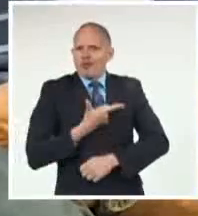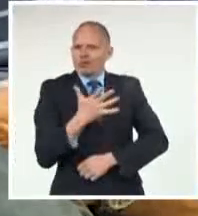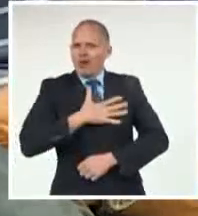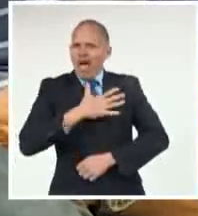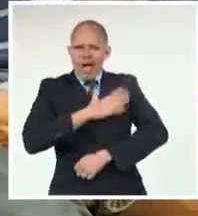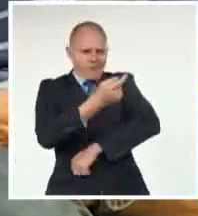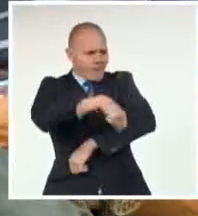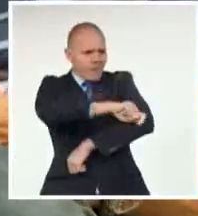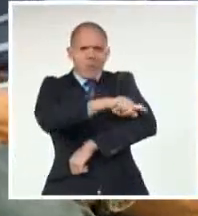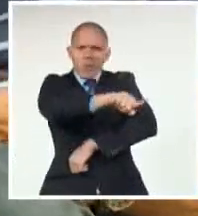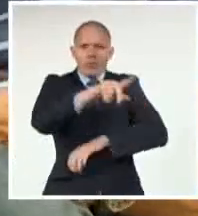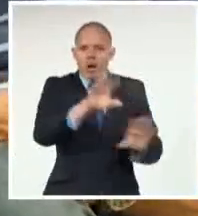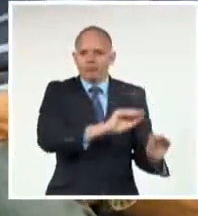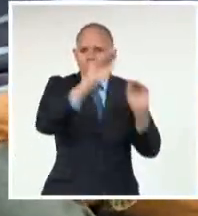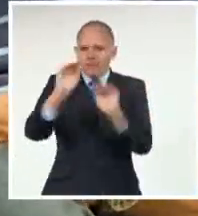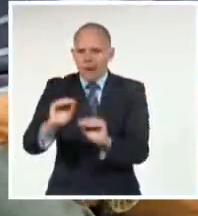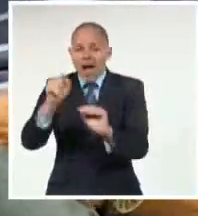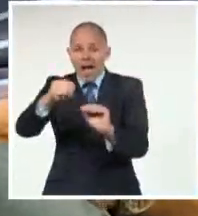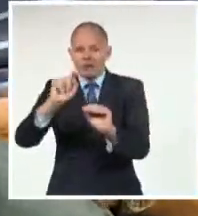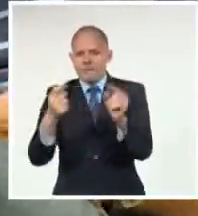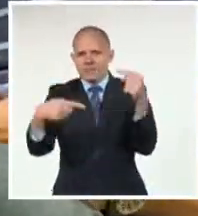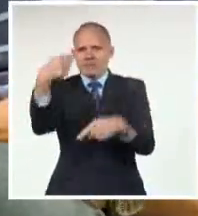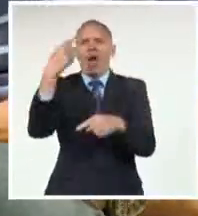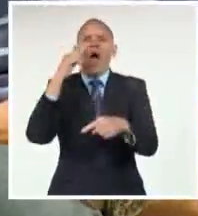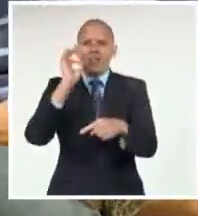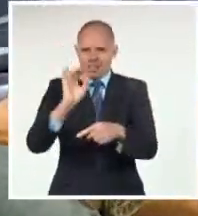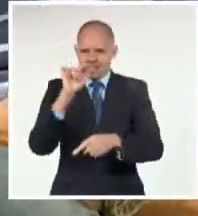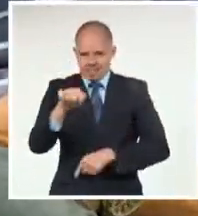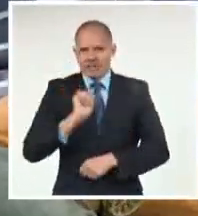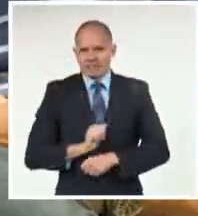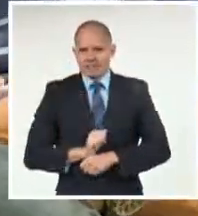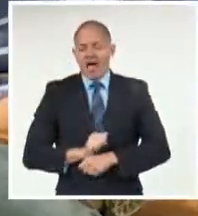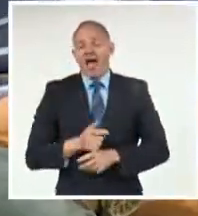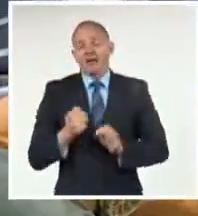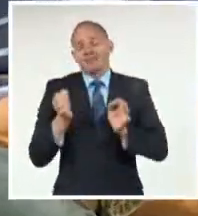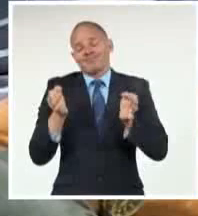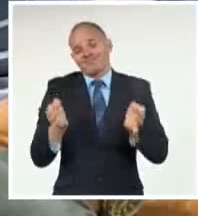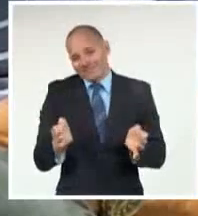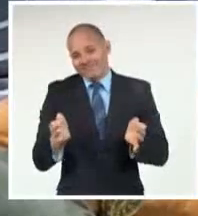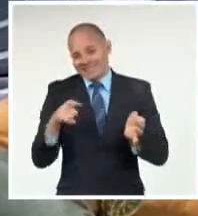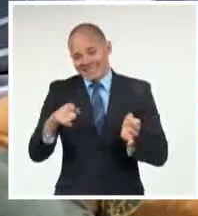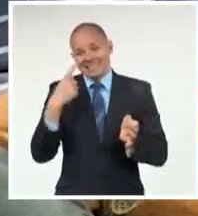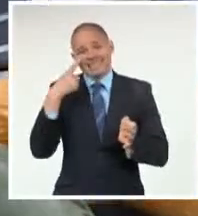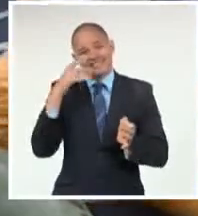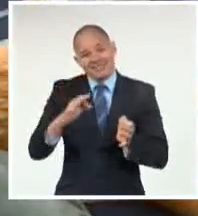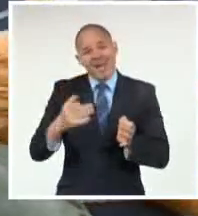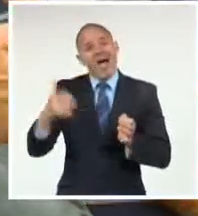Y es lógico que apareciera una trova